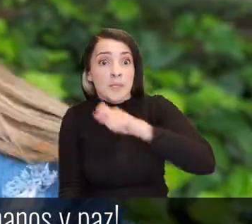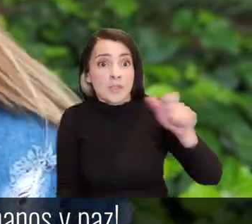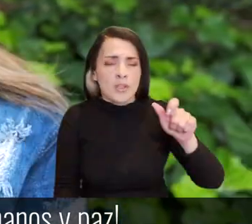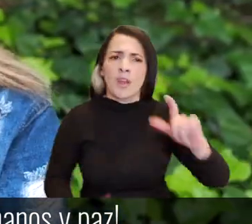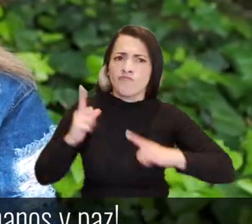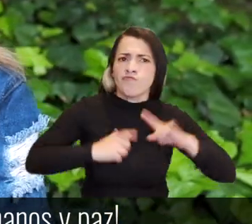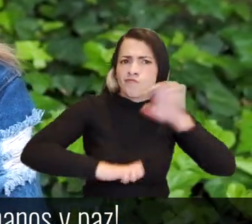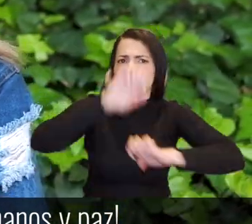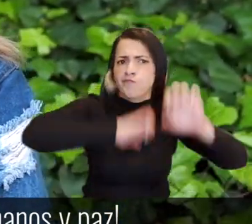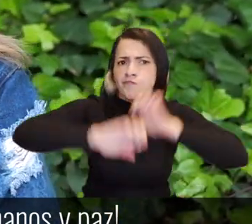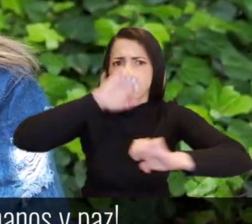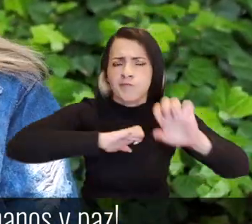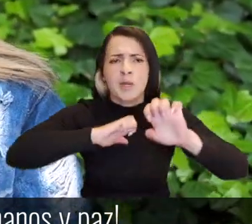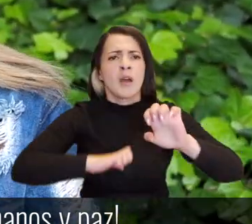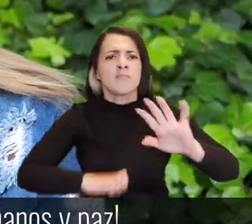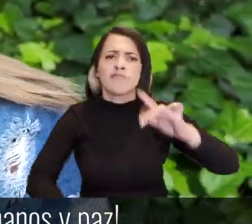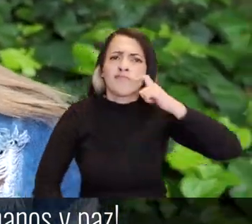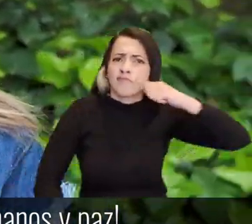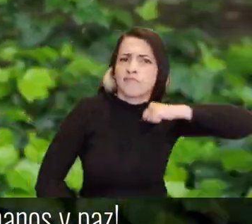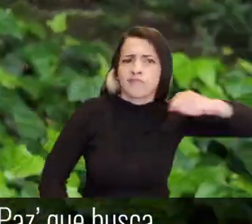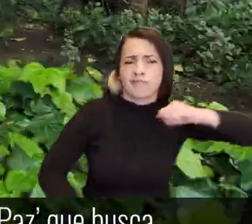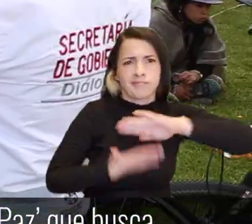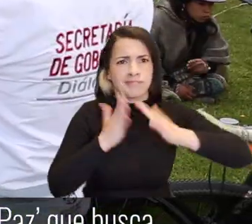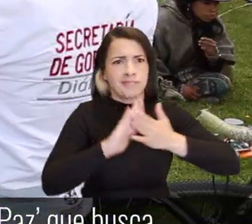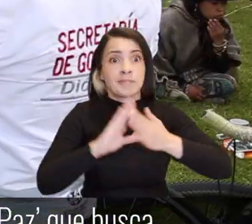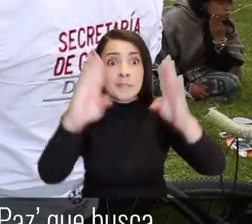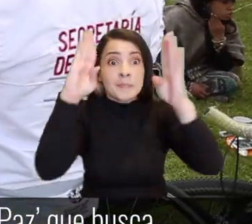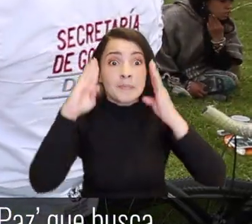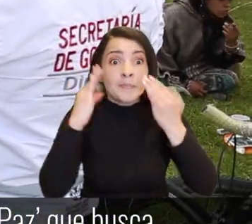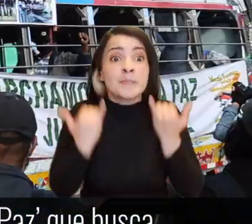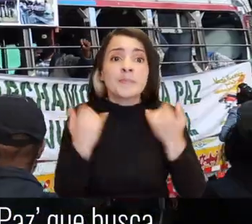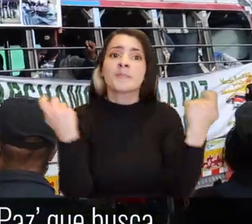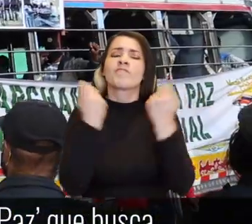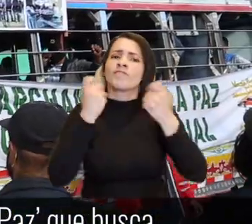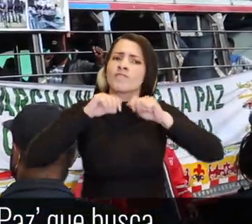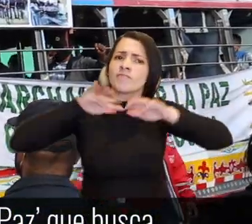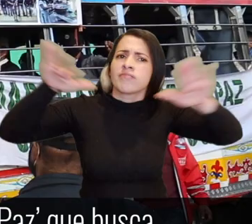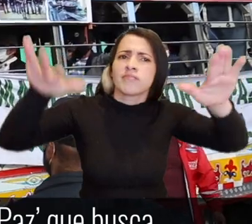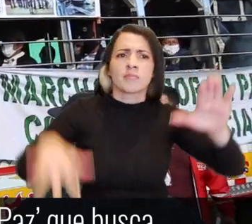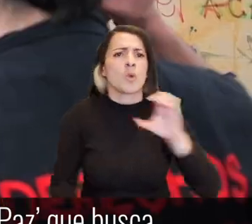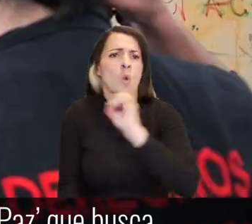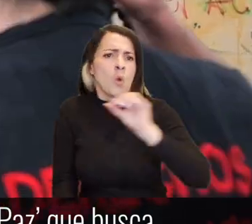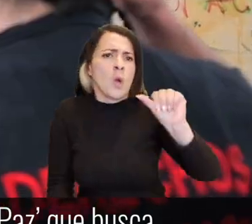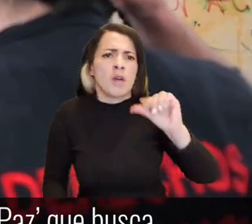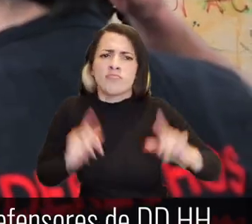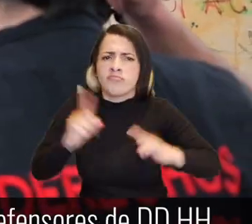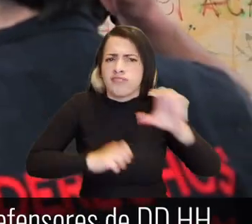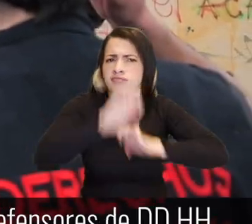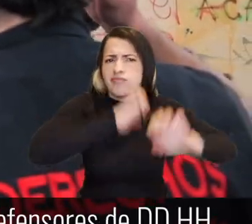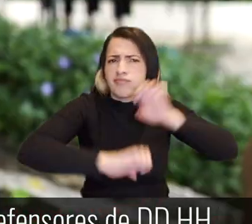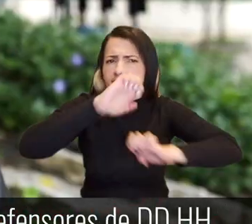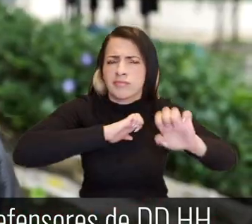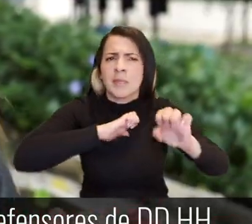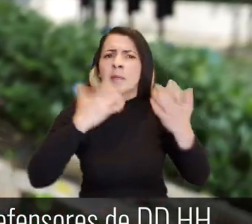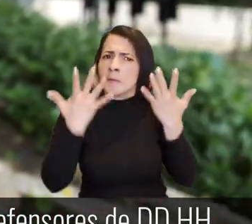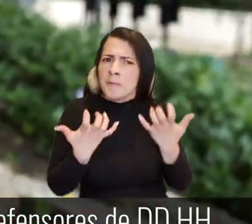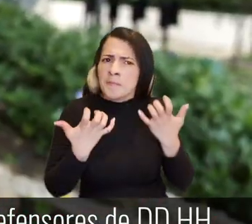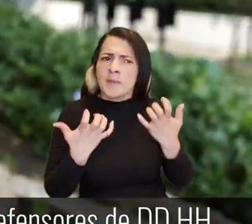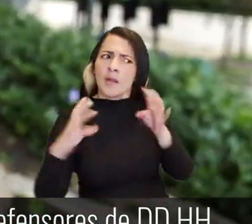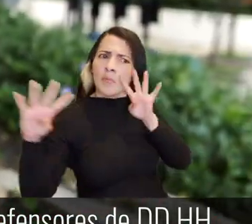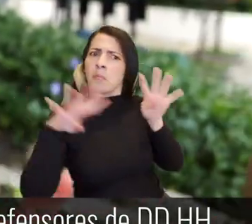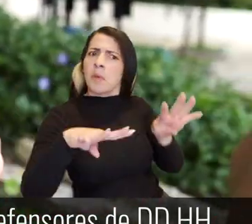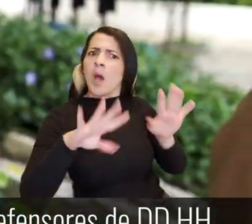Pilas, Defensoras y Defensores de Derechos Humanos y Paz Lanzamos la campaña Defensoras y Defensores de Paz que busca visibilizar y